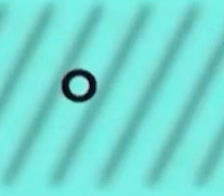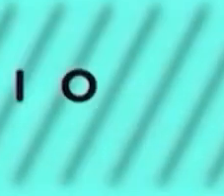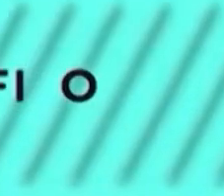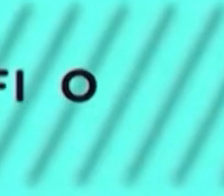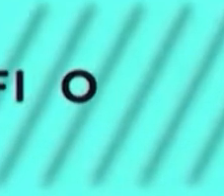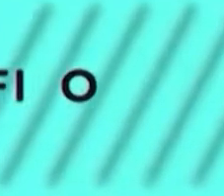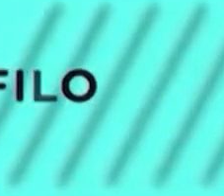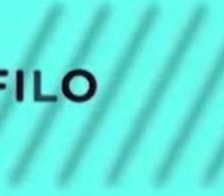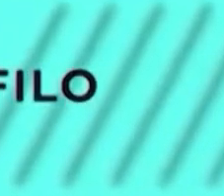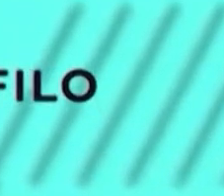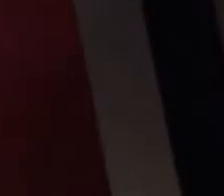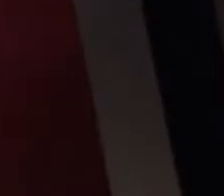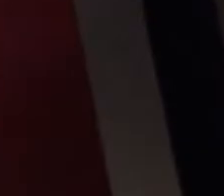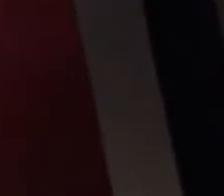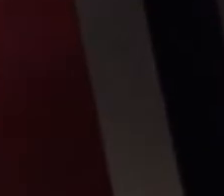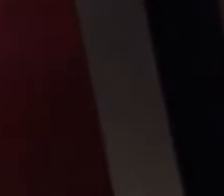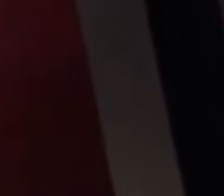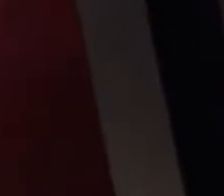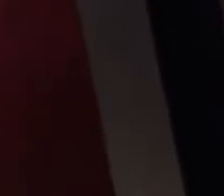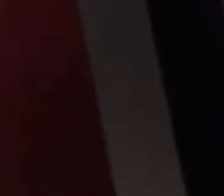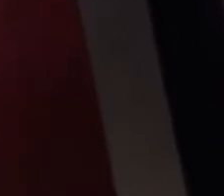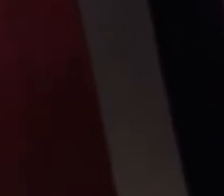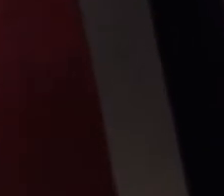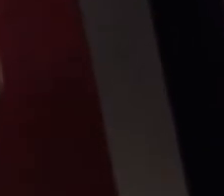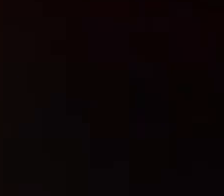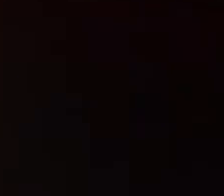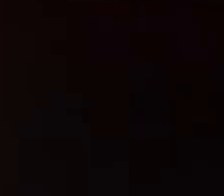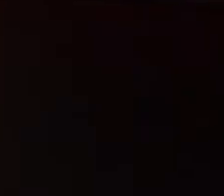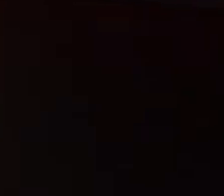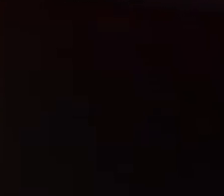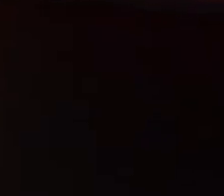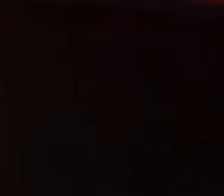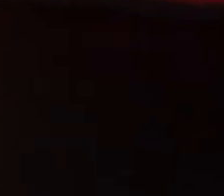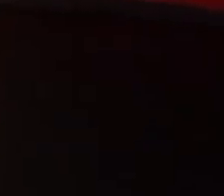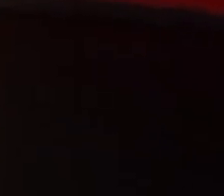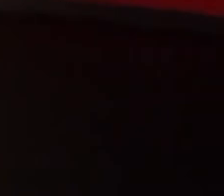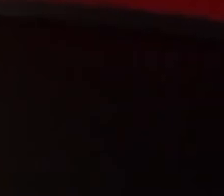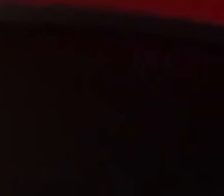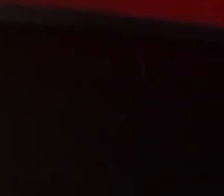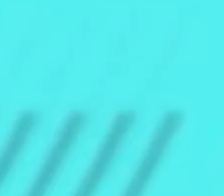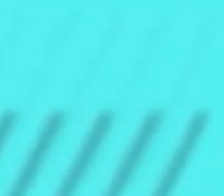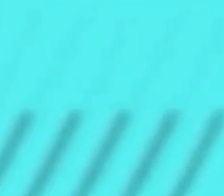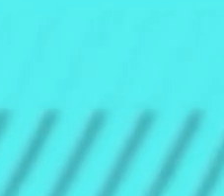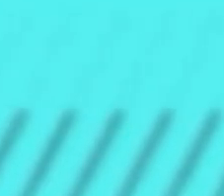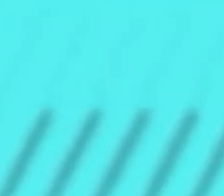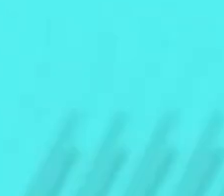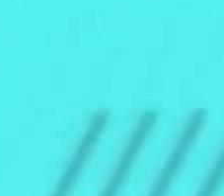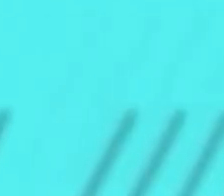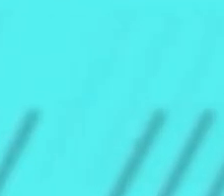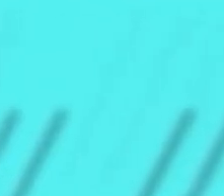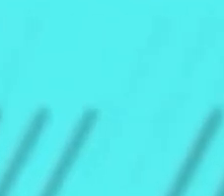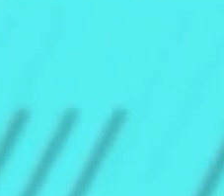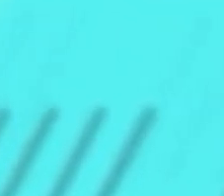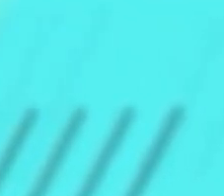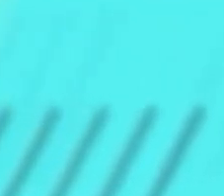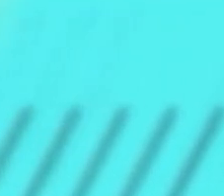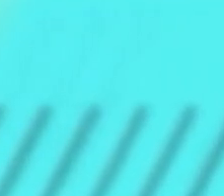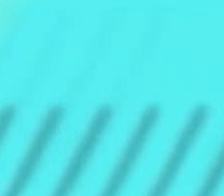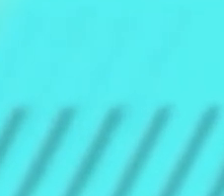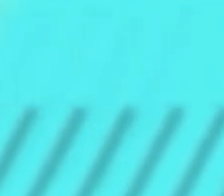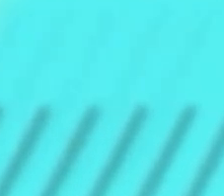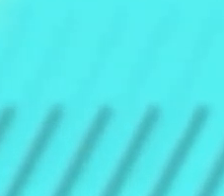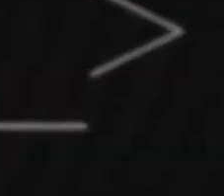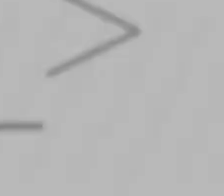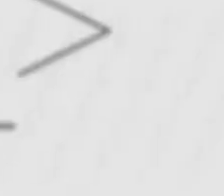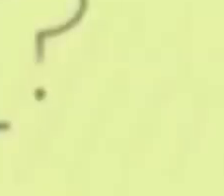por cuba visión cada martes y jueves antes de la novela y también en nuestros espacios de facebook